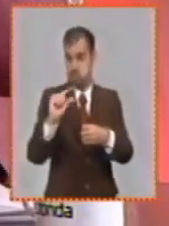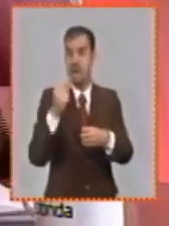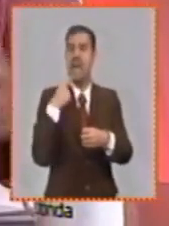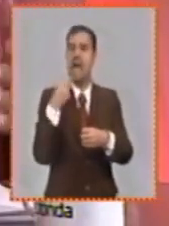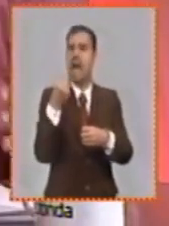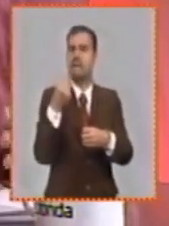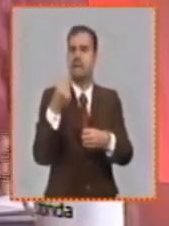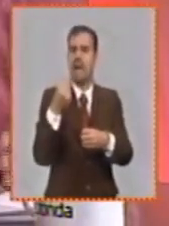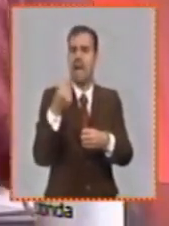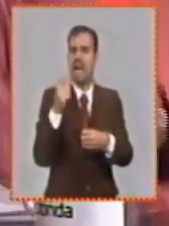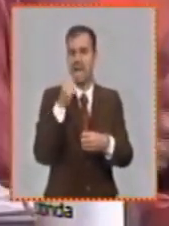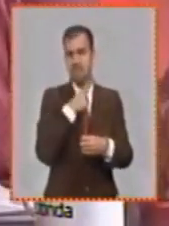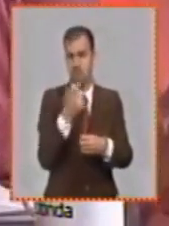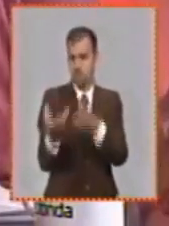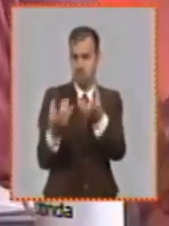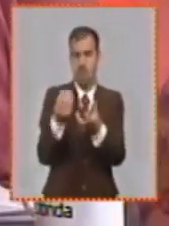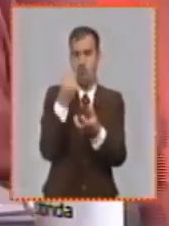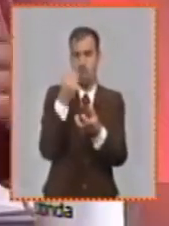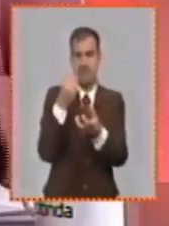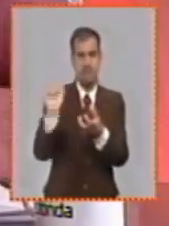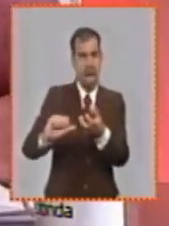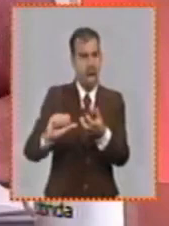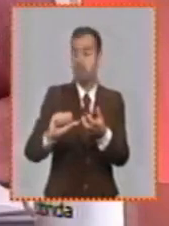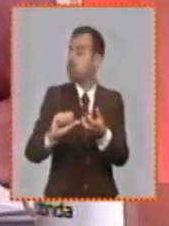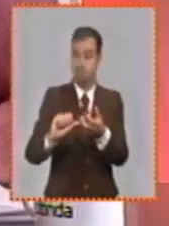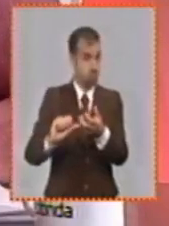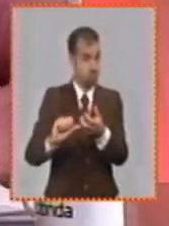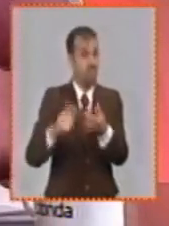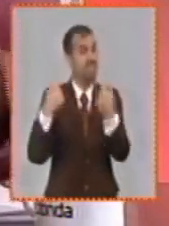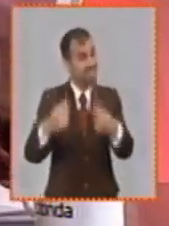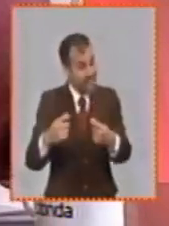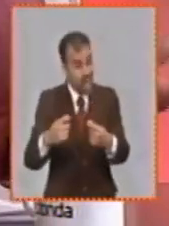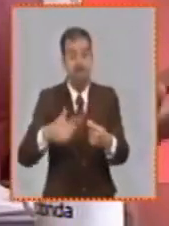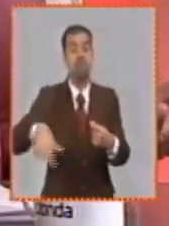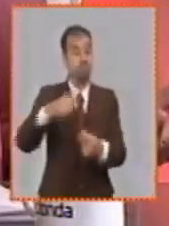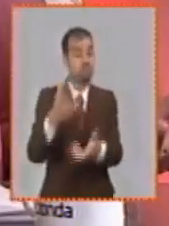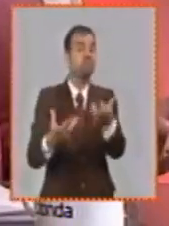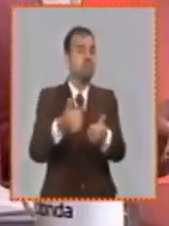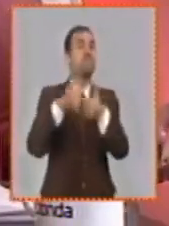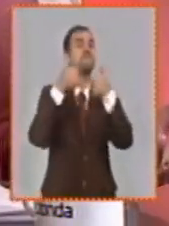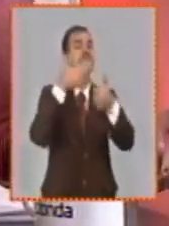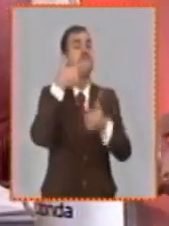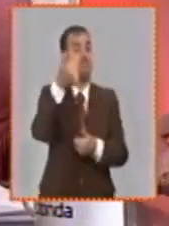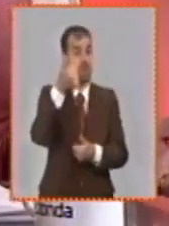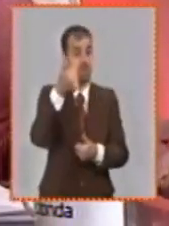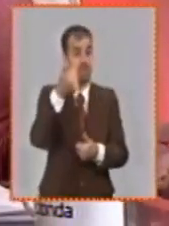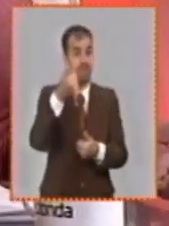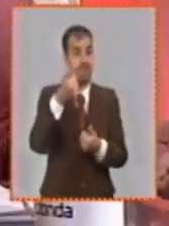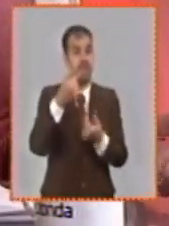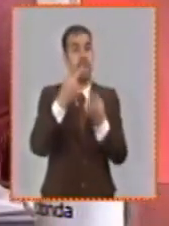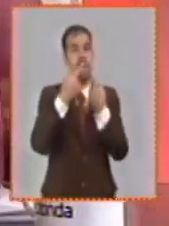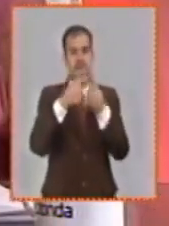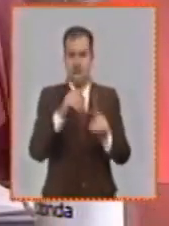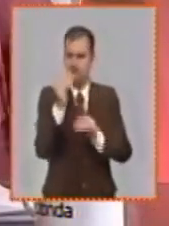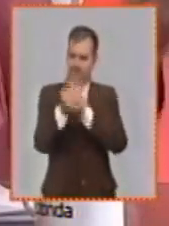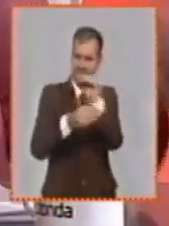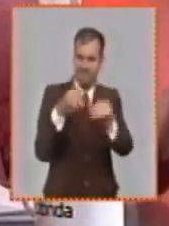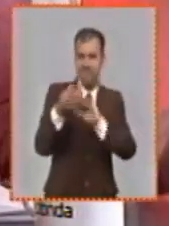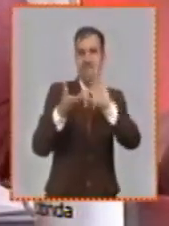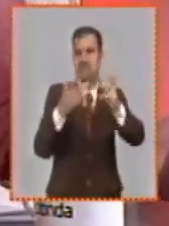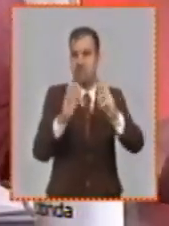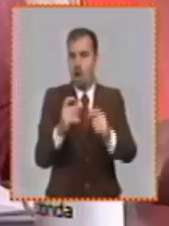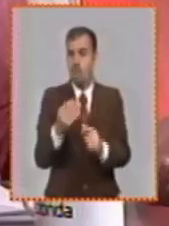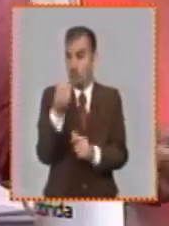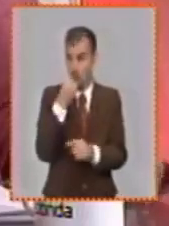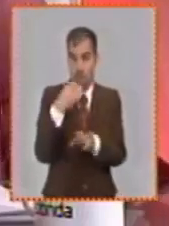de desconocer insisto las limitaciones que pueden haber en determinadas ofertas pero tenemos también que transformar la actividad del comedor obrero